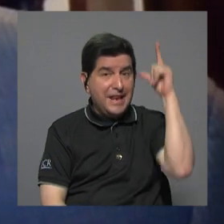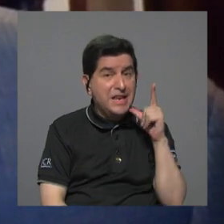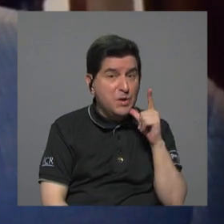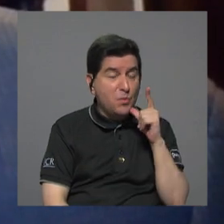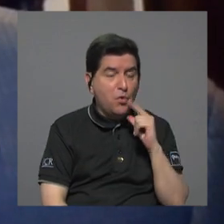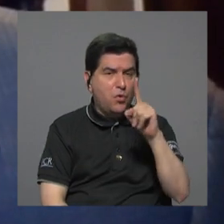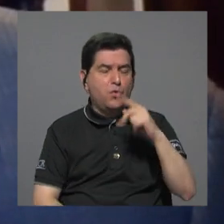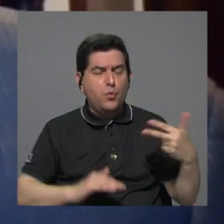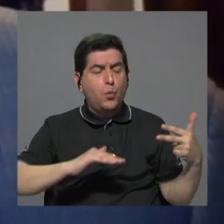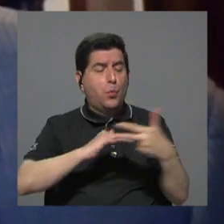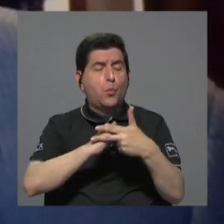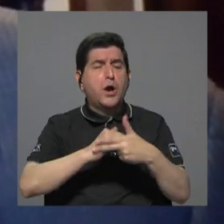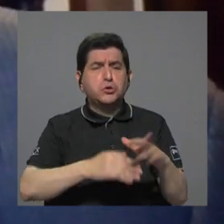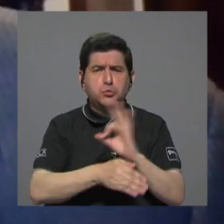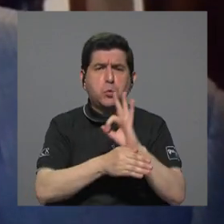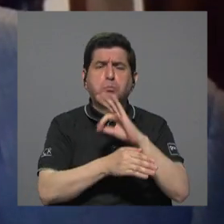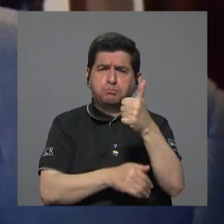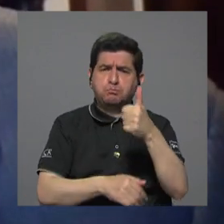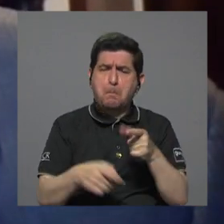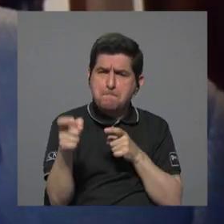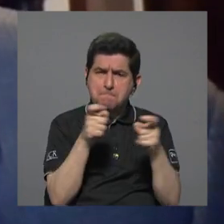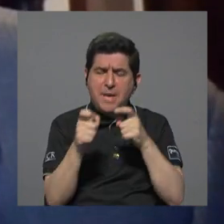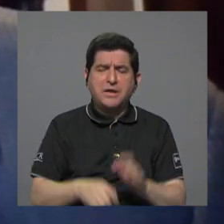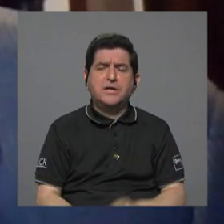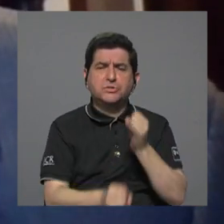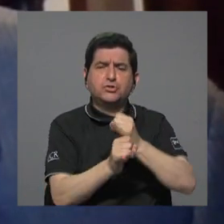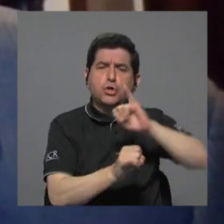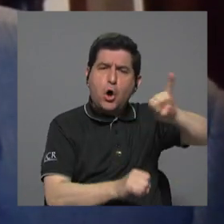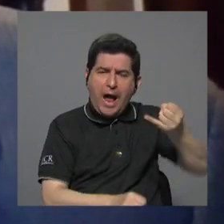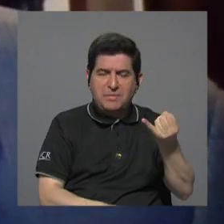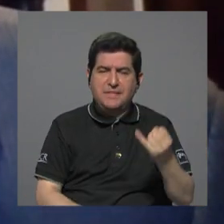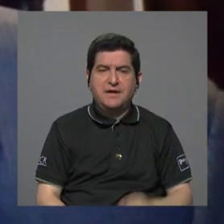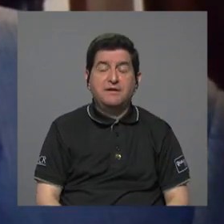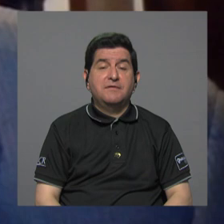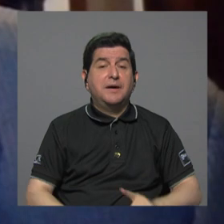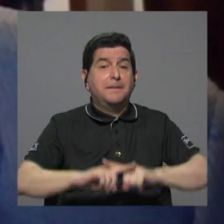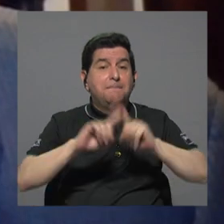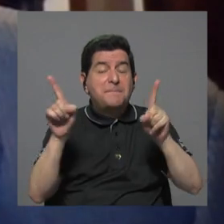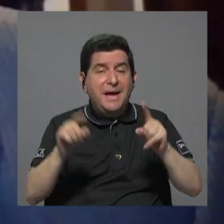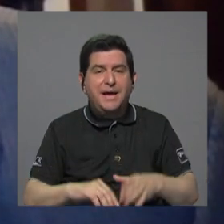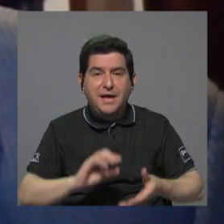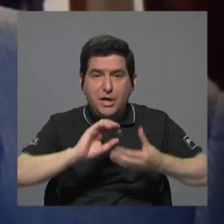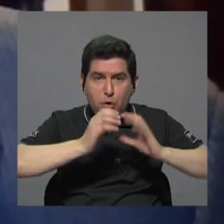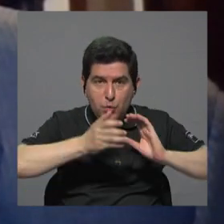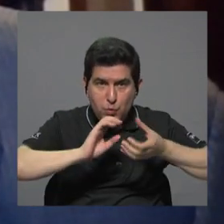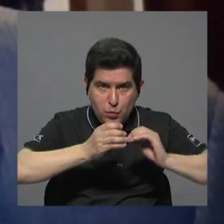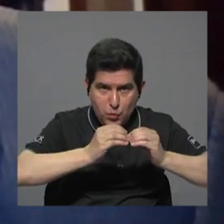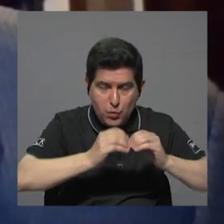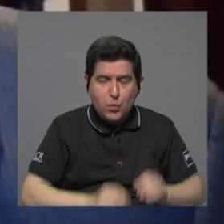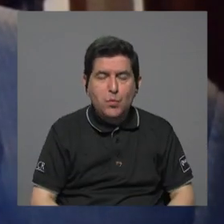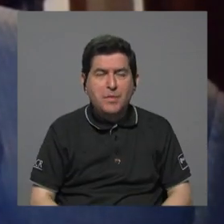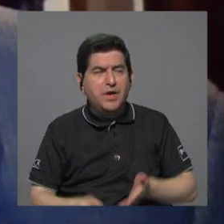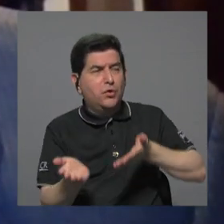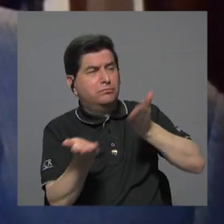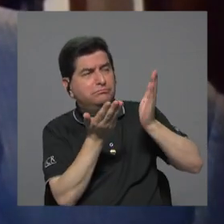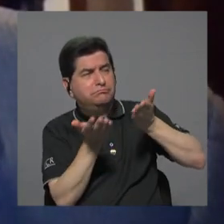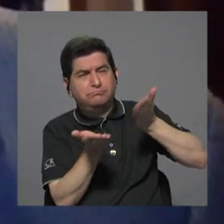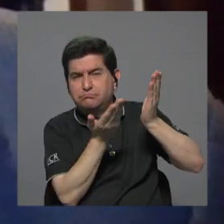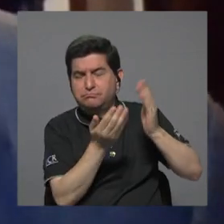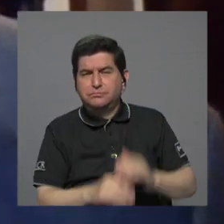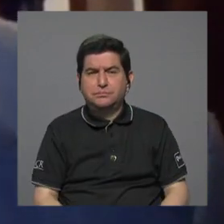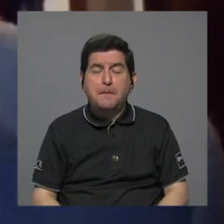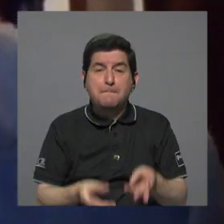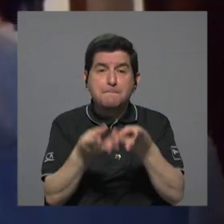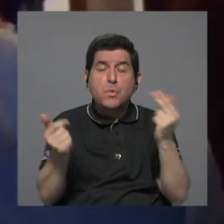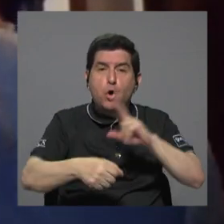un puerto eficiente bajo el manejo de Javdeba solamente que con la cantidad de las exportaciones con